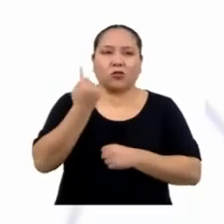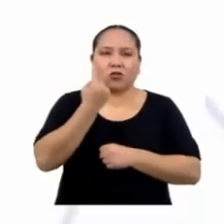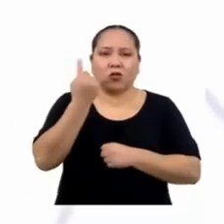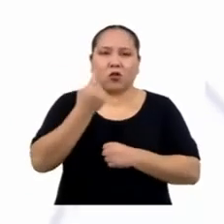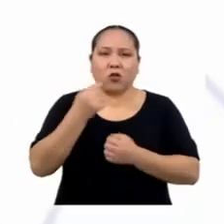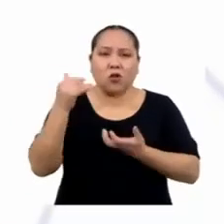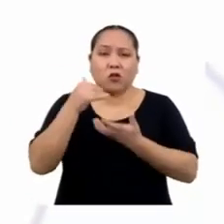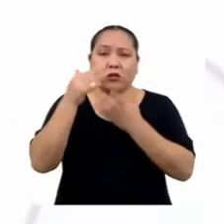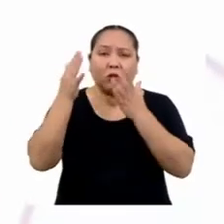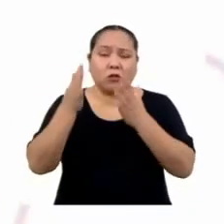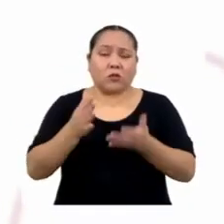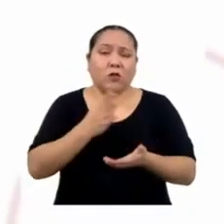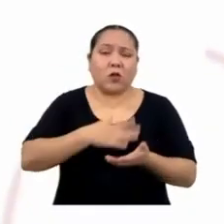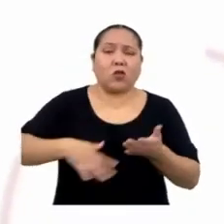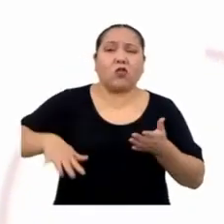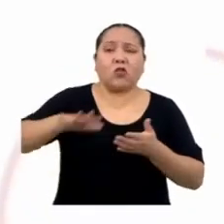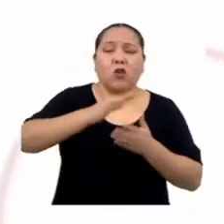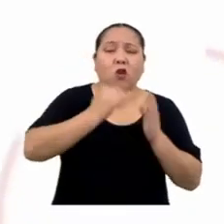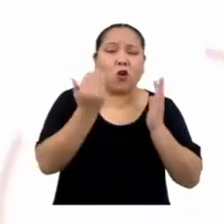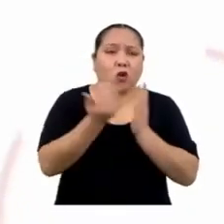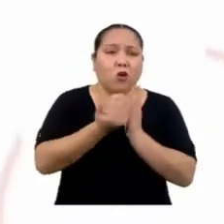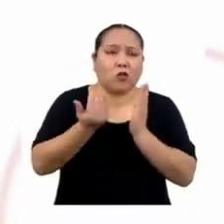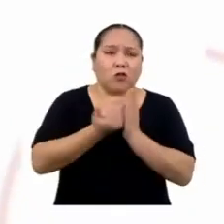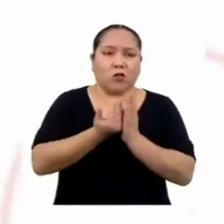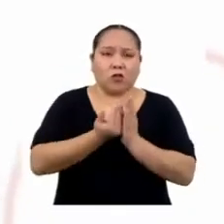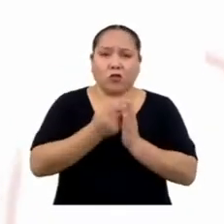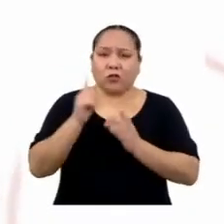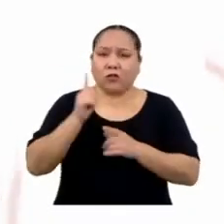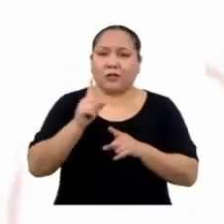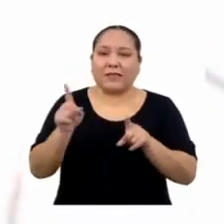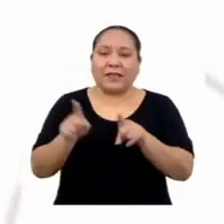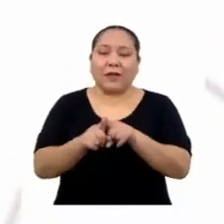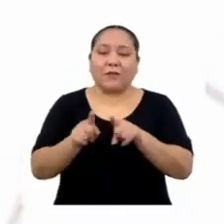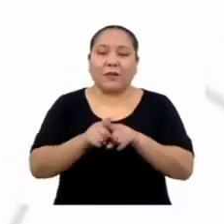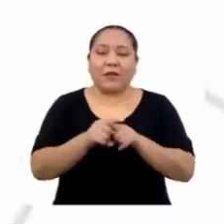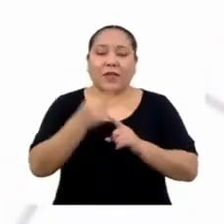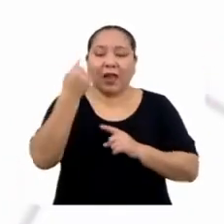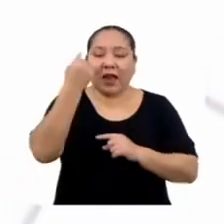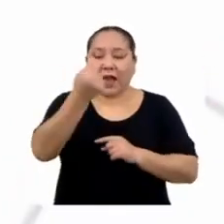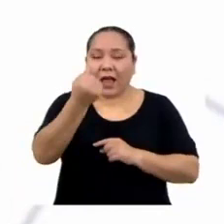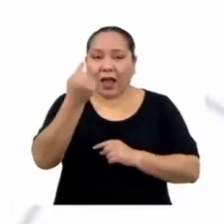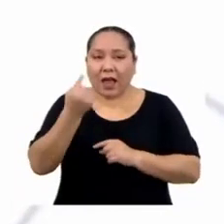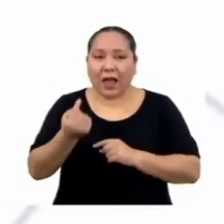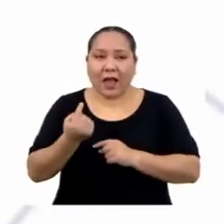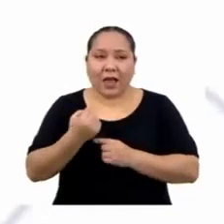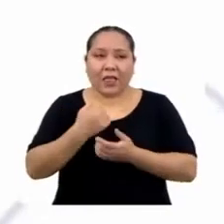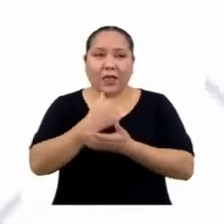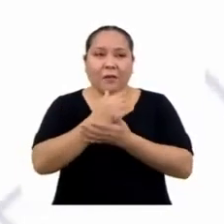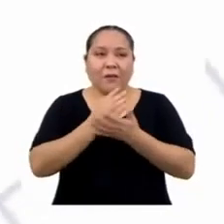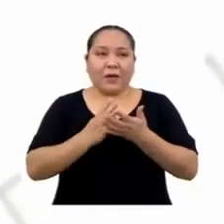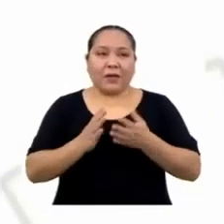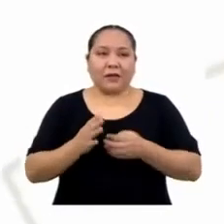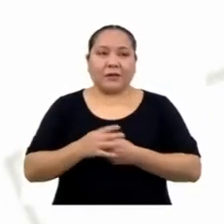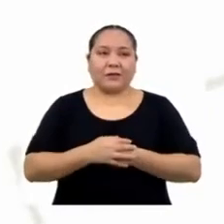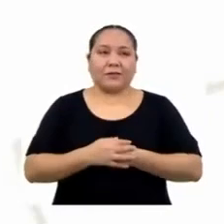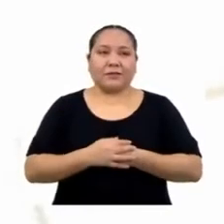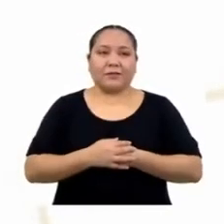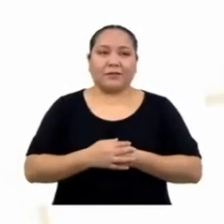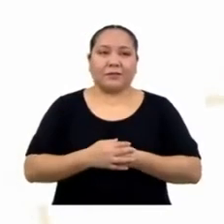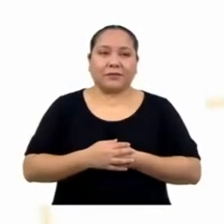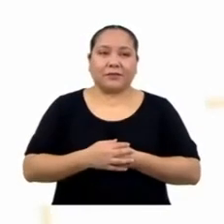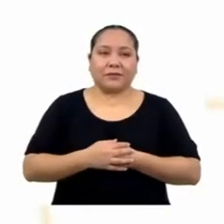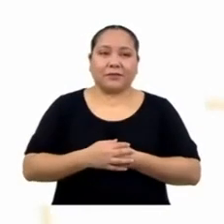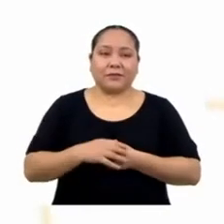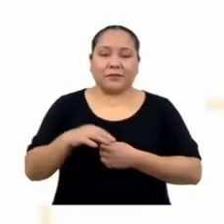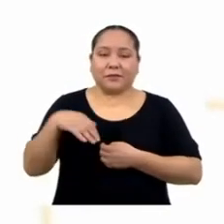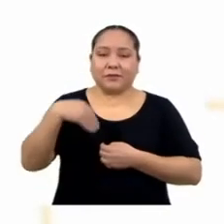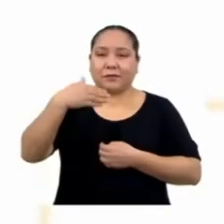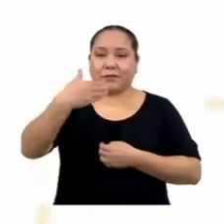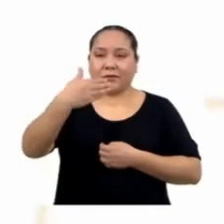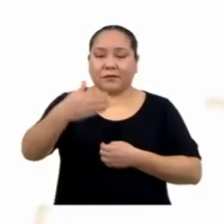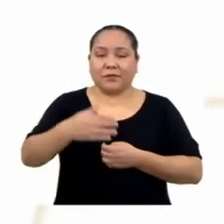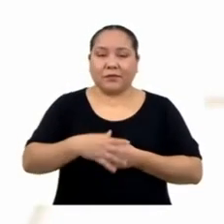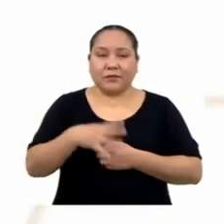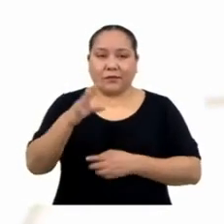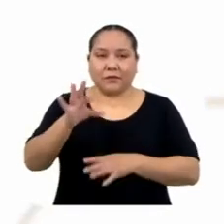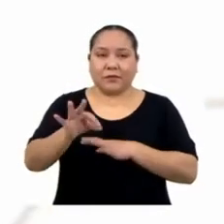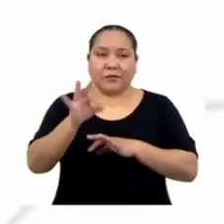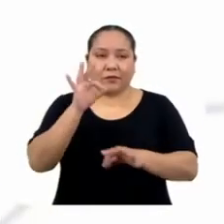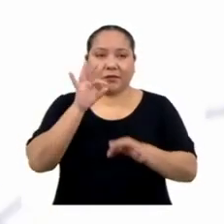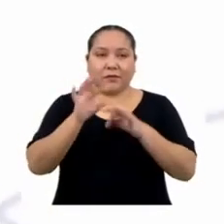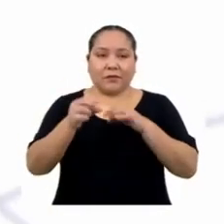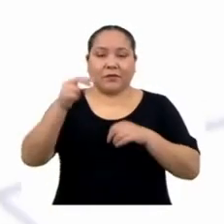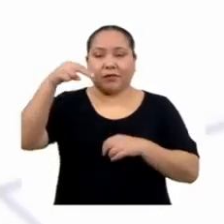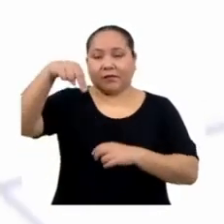alumnos de todo el colegio, sino también el total de cada nivel educativo. El siguiente paso sería hallar las muestras